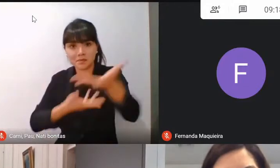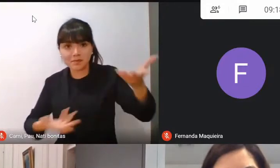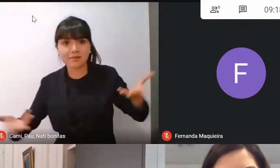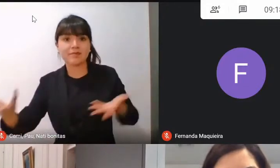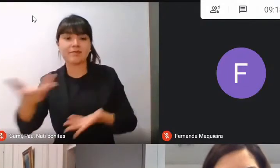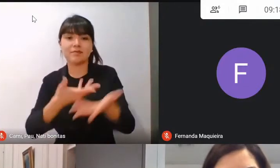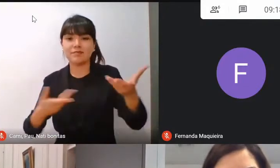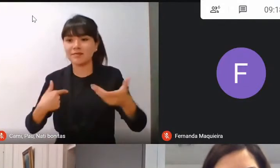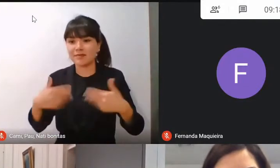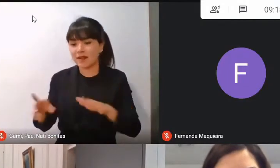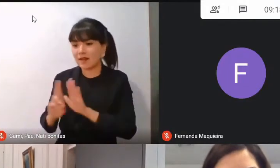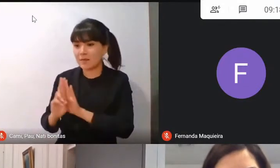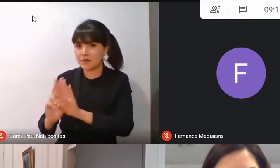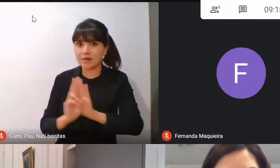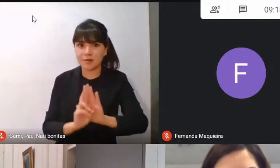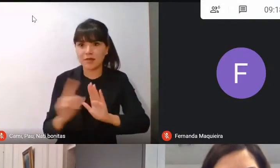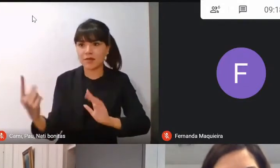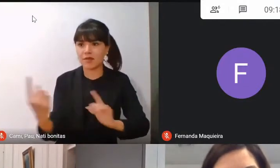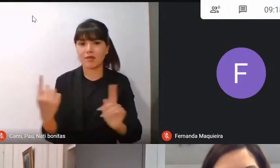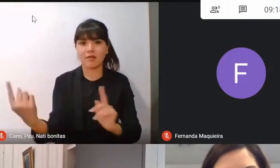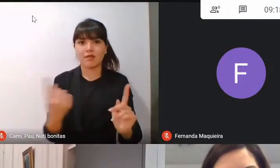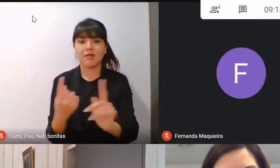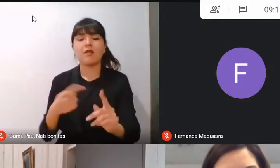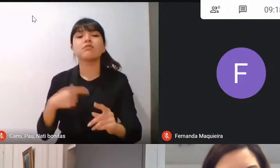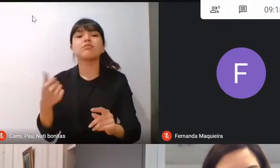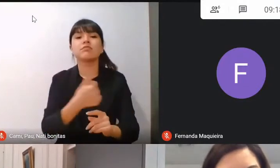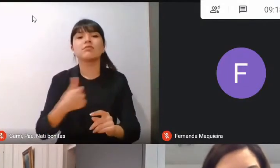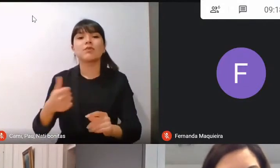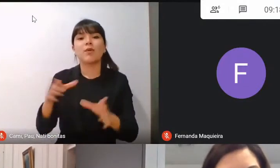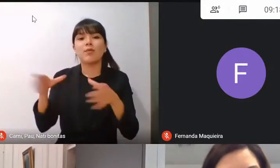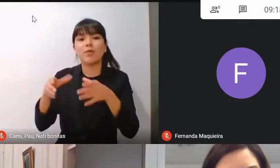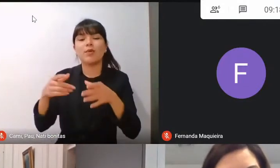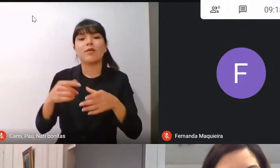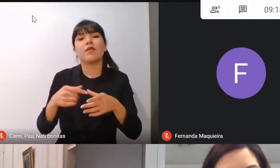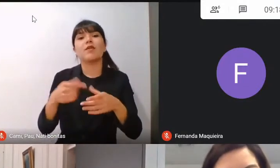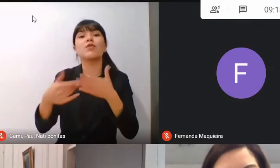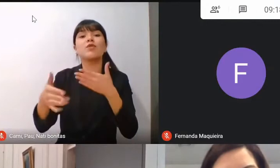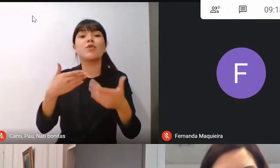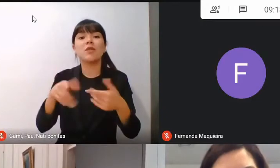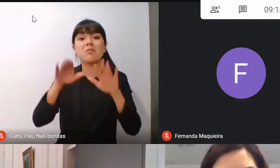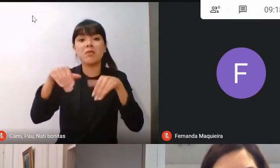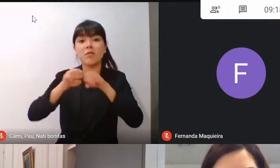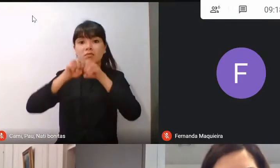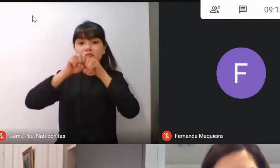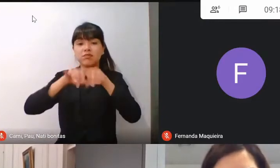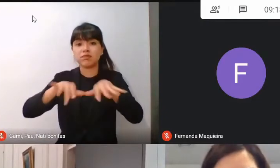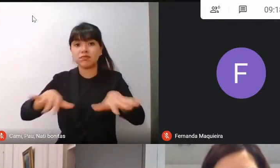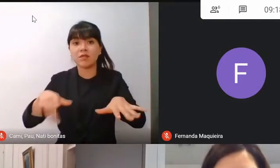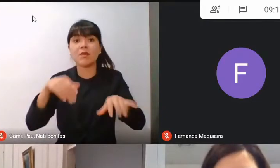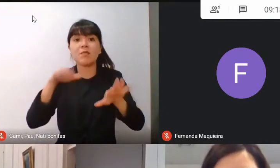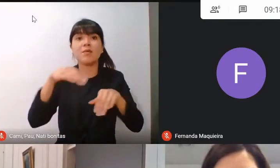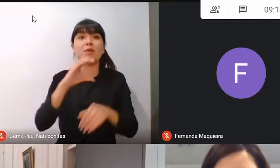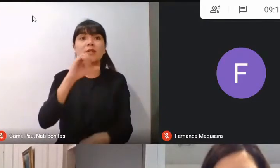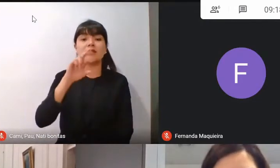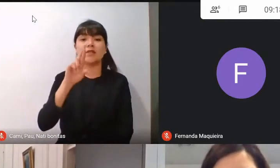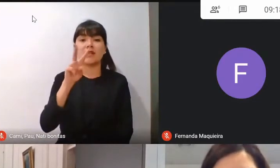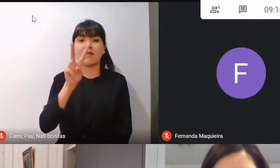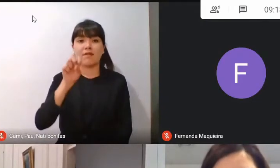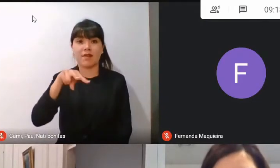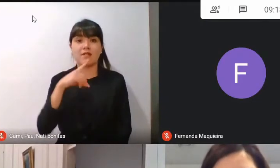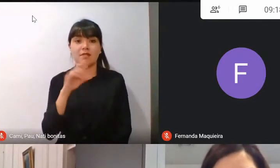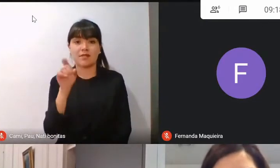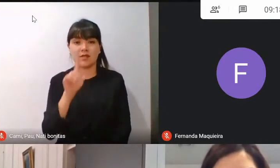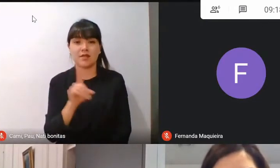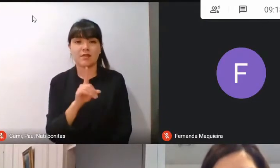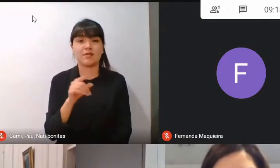a iniciarse con un saludo de esta manera en www.cervantes.stgo.cl posteriormente